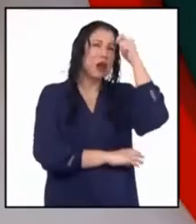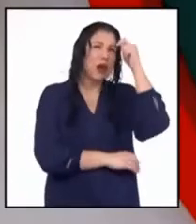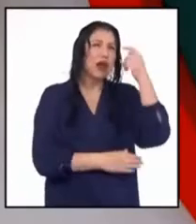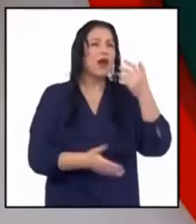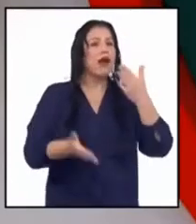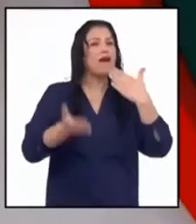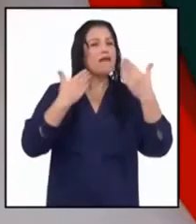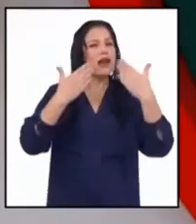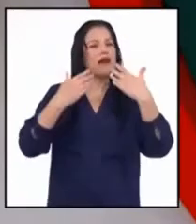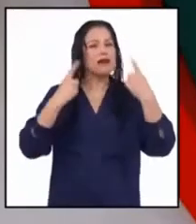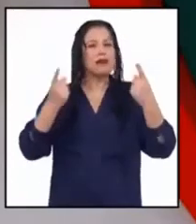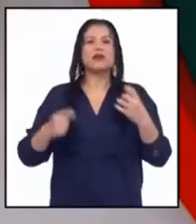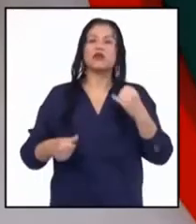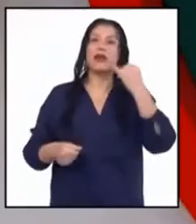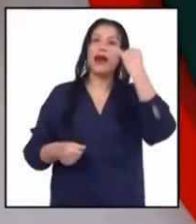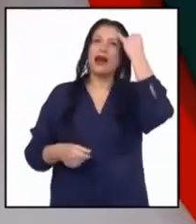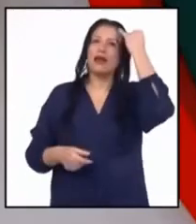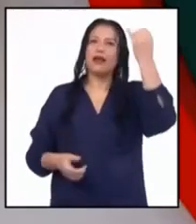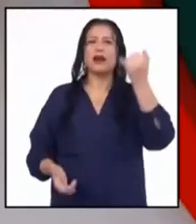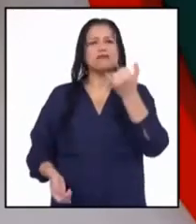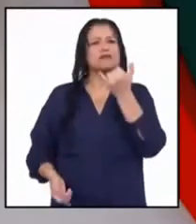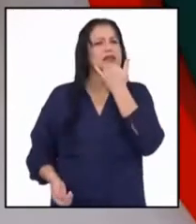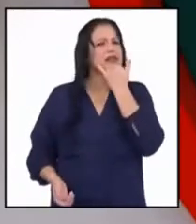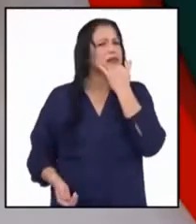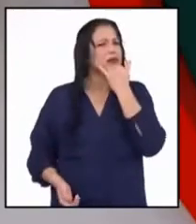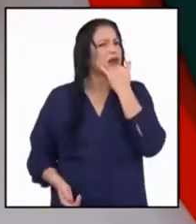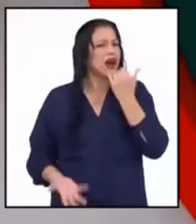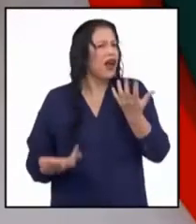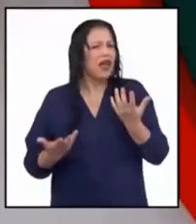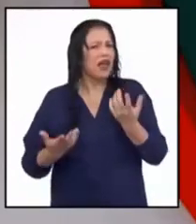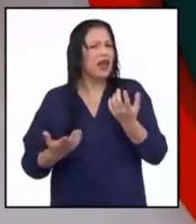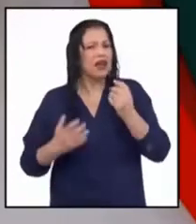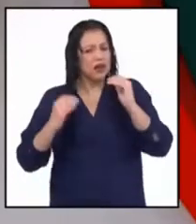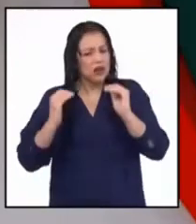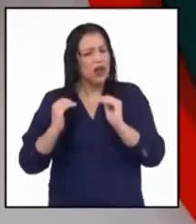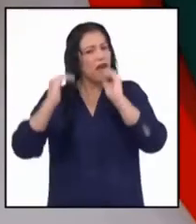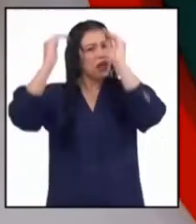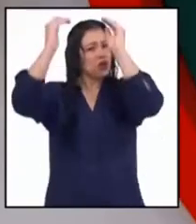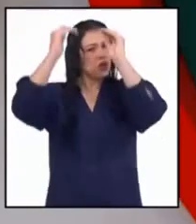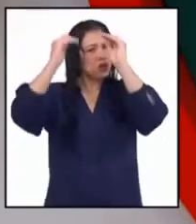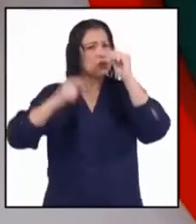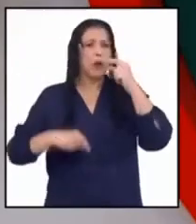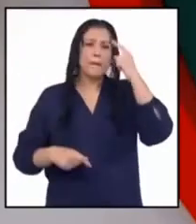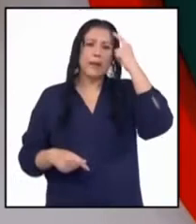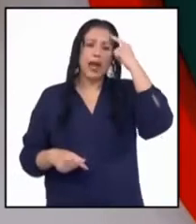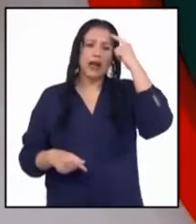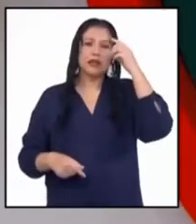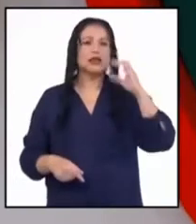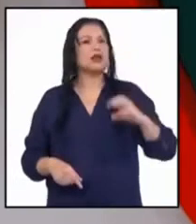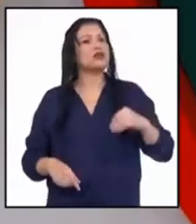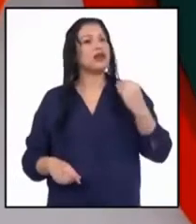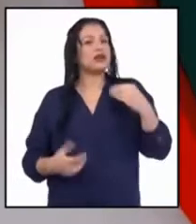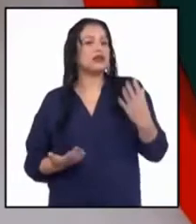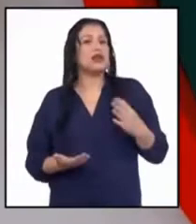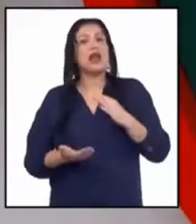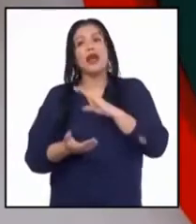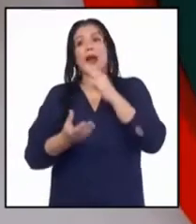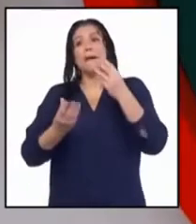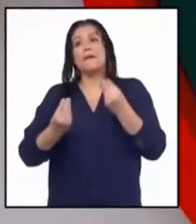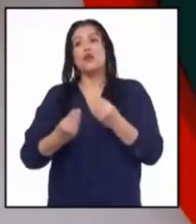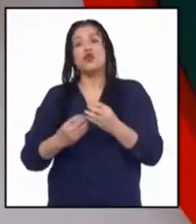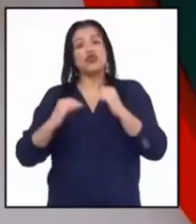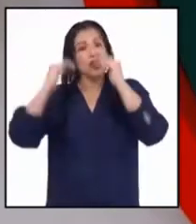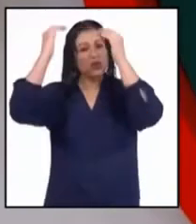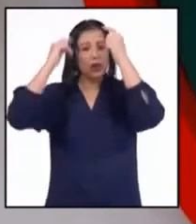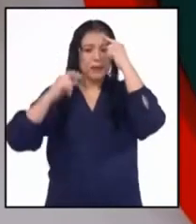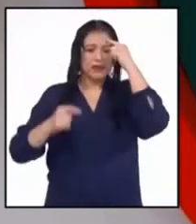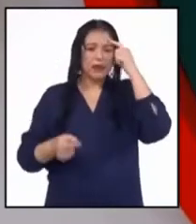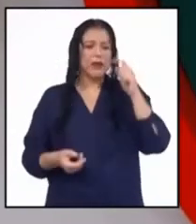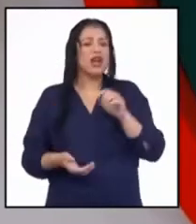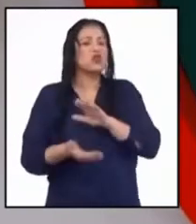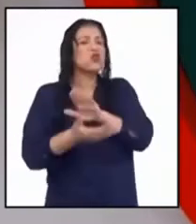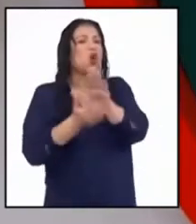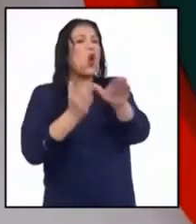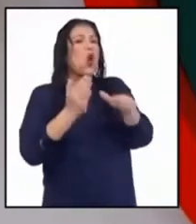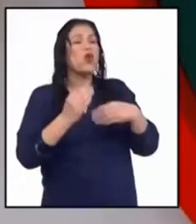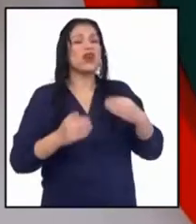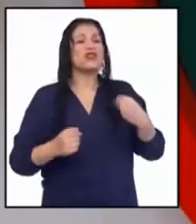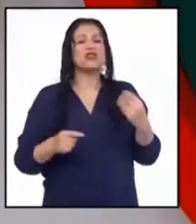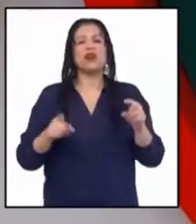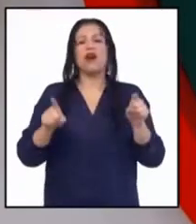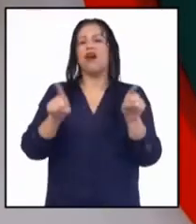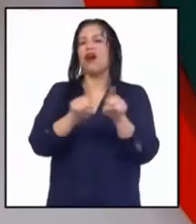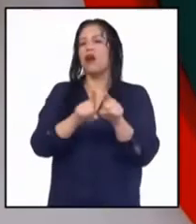hablaba sobre un mito que existe sobre las y los adolescentes que asume que todas y todos son iguales.